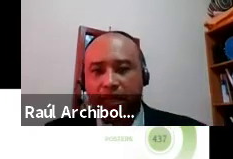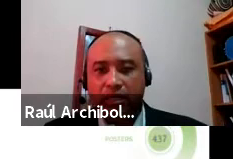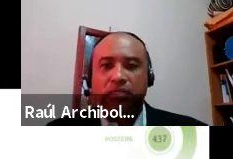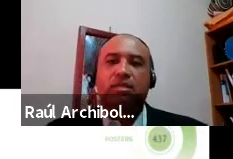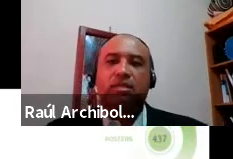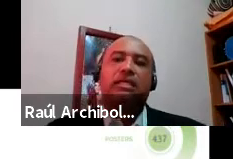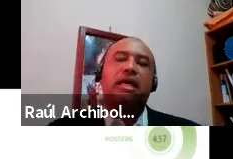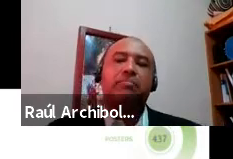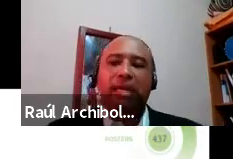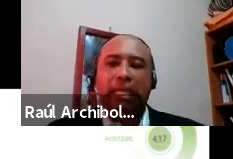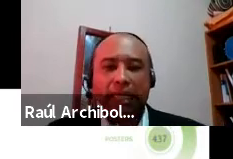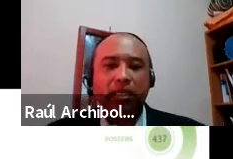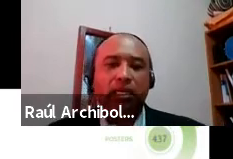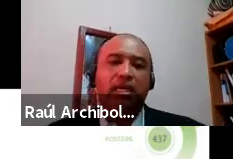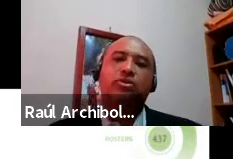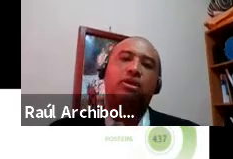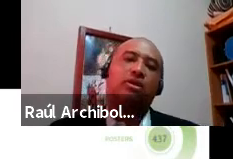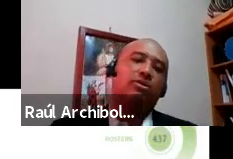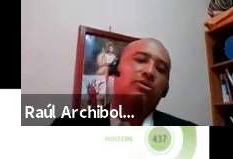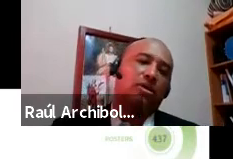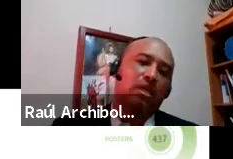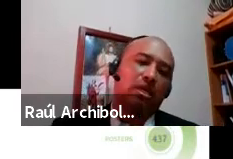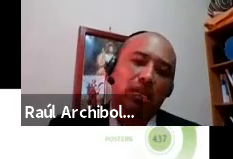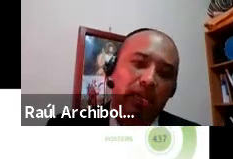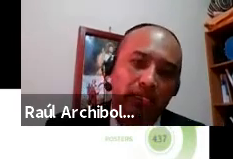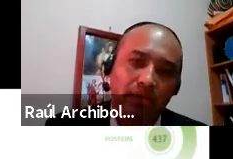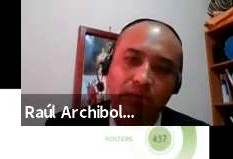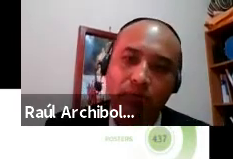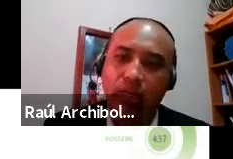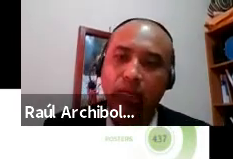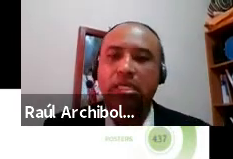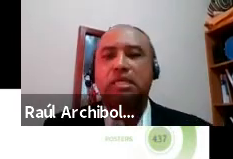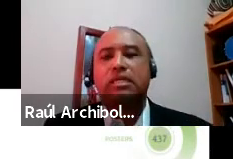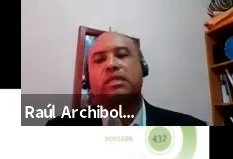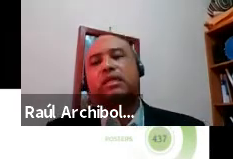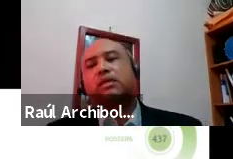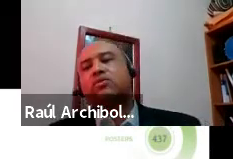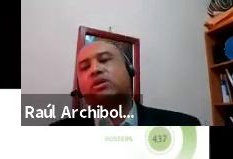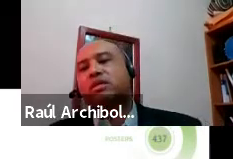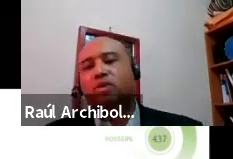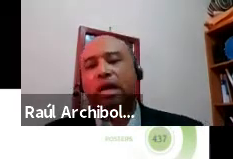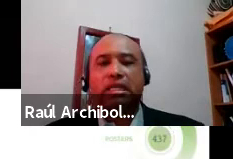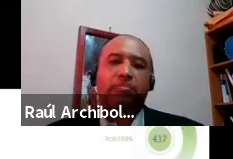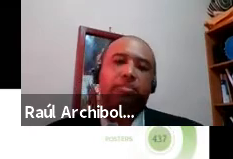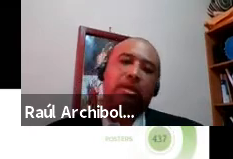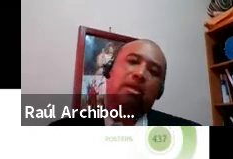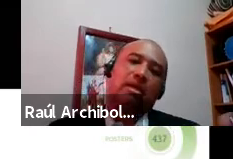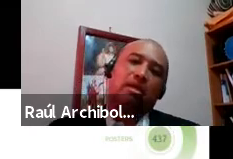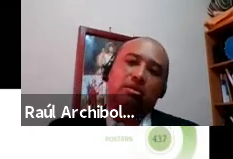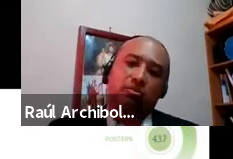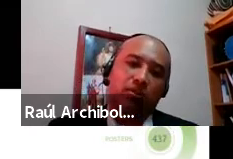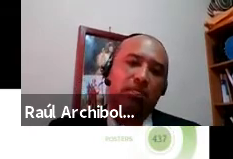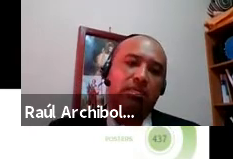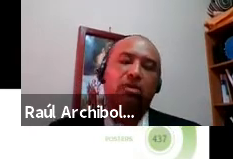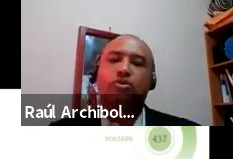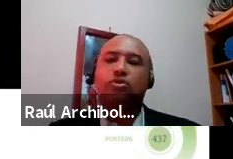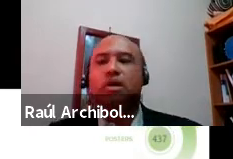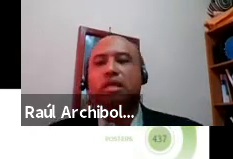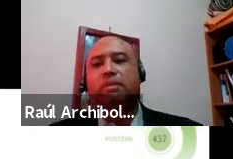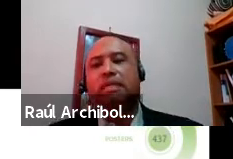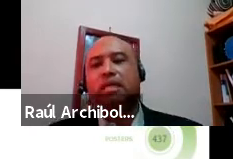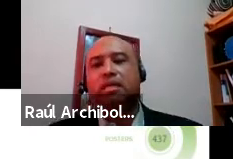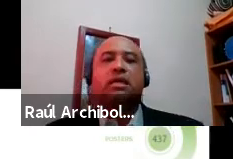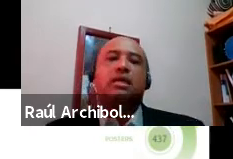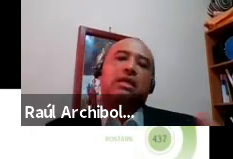También esas experiencias que han surgido en el acta de memoria de congreso AIDP en Universidad